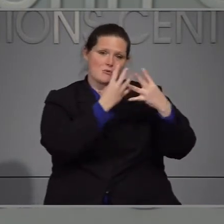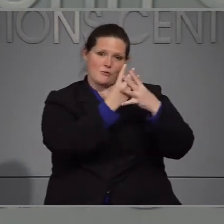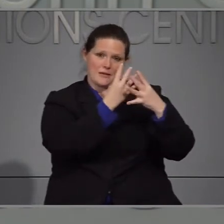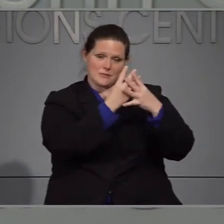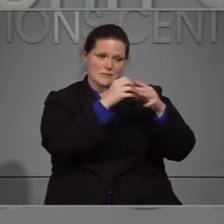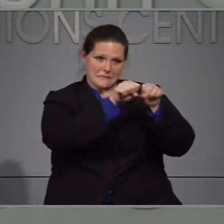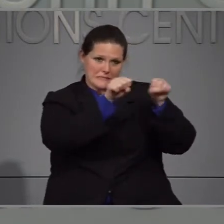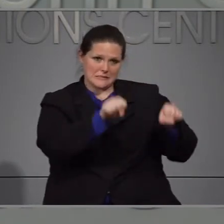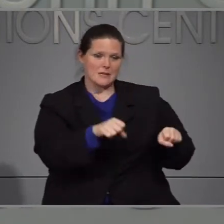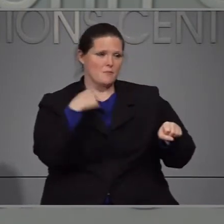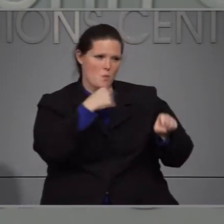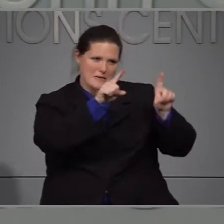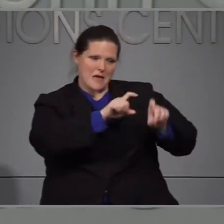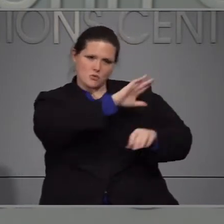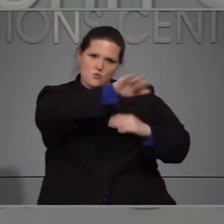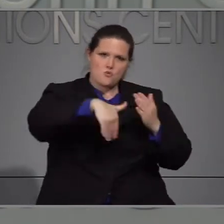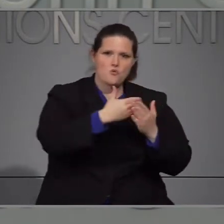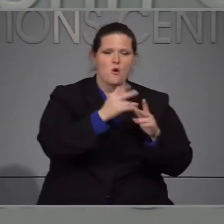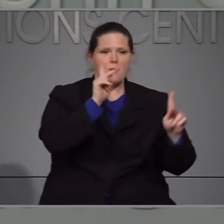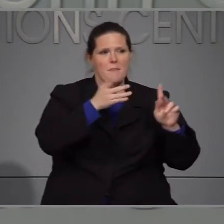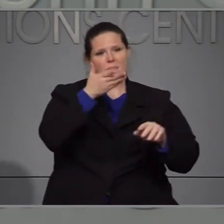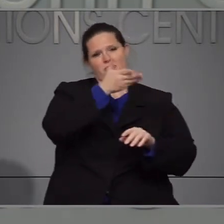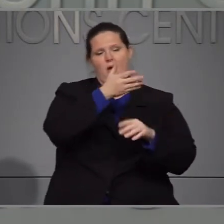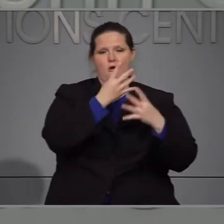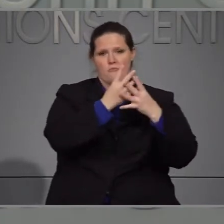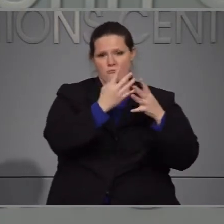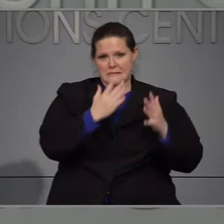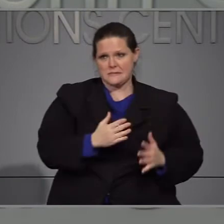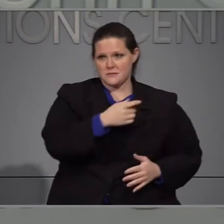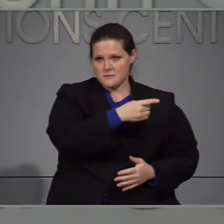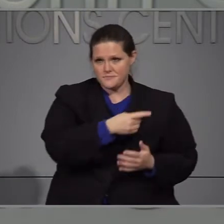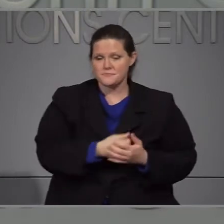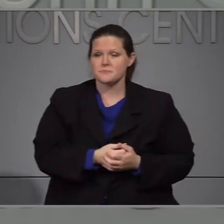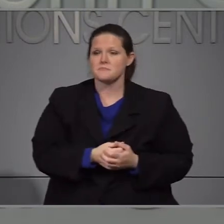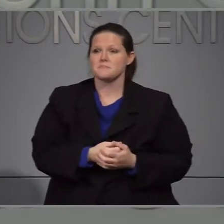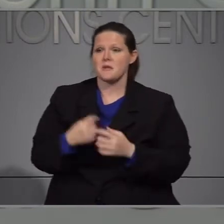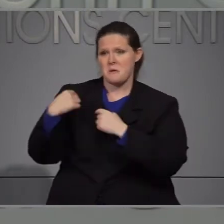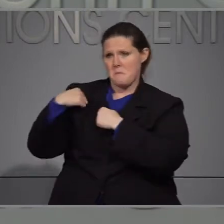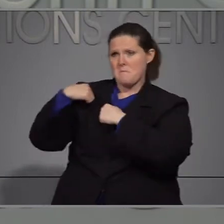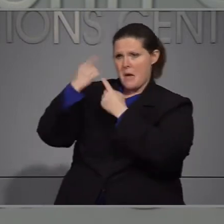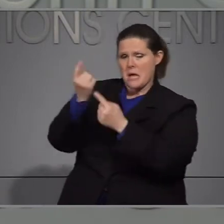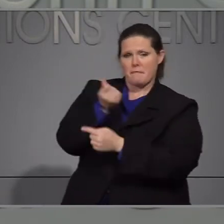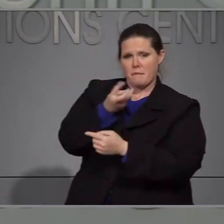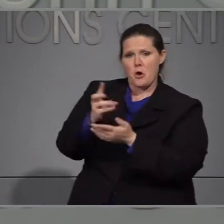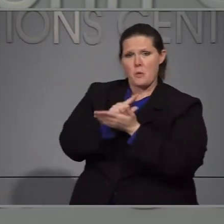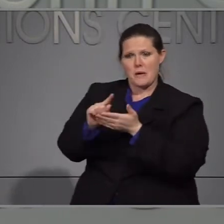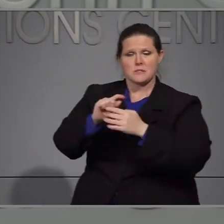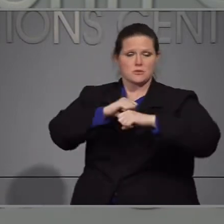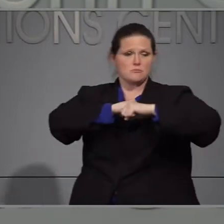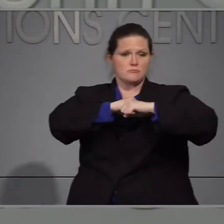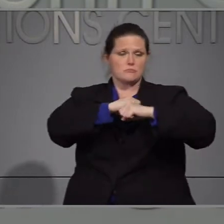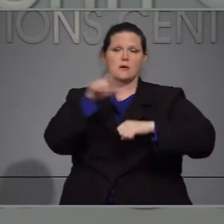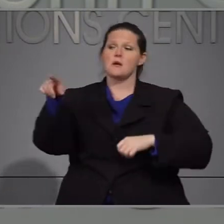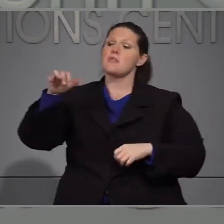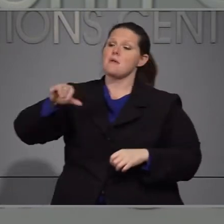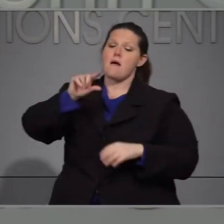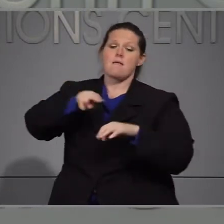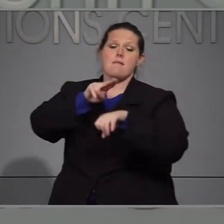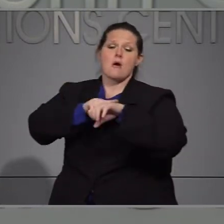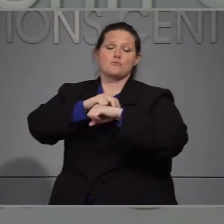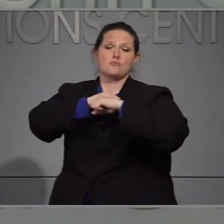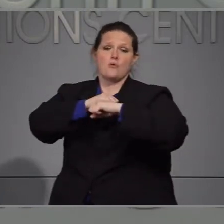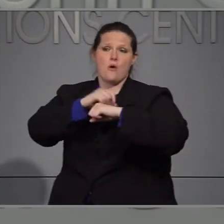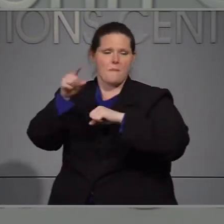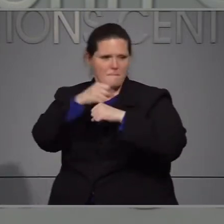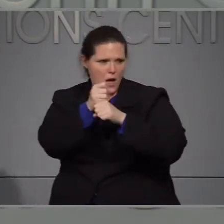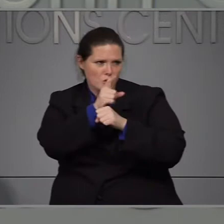comunitarias ya que está también en las instituciones correccionales en las últimas semanas la Guardia también